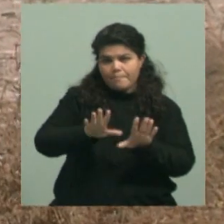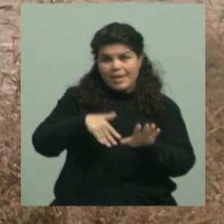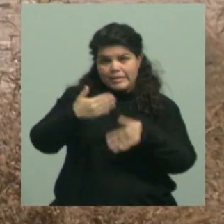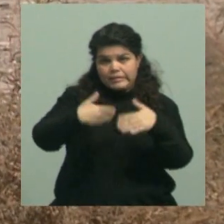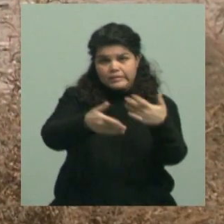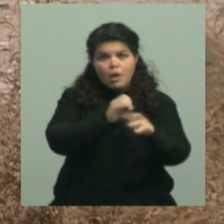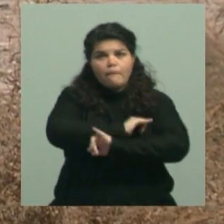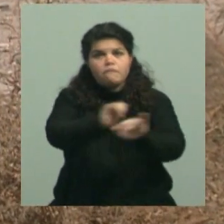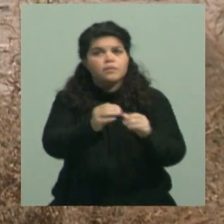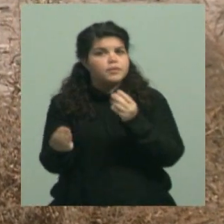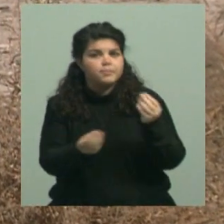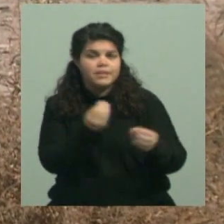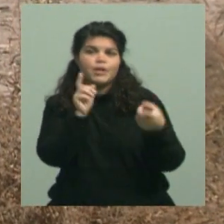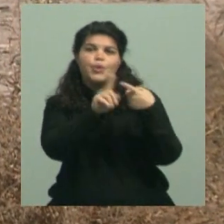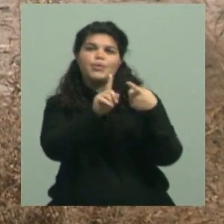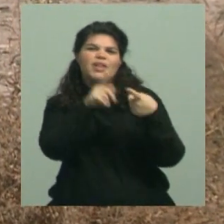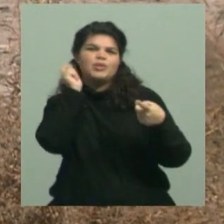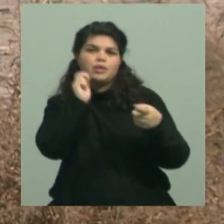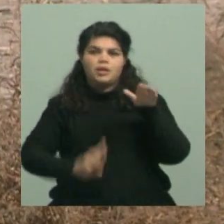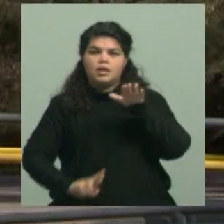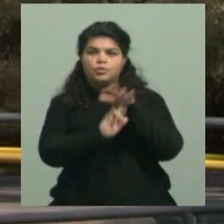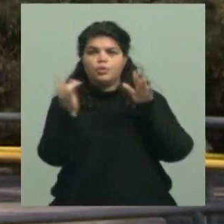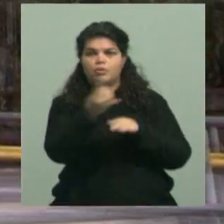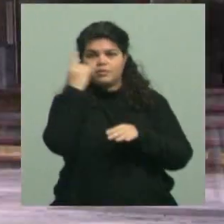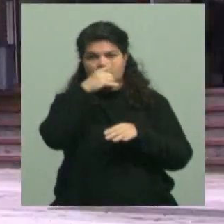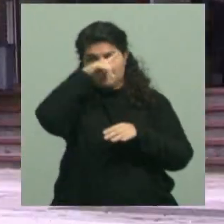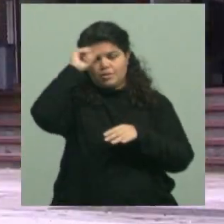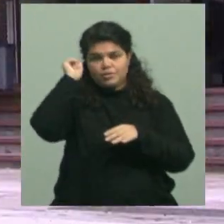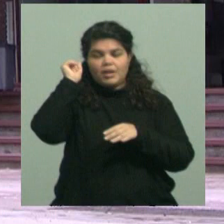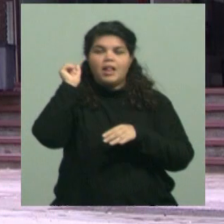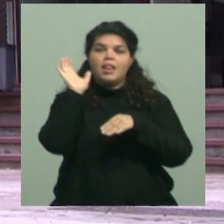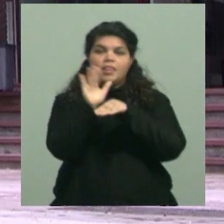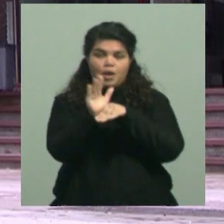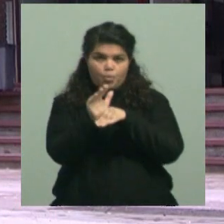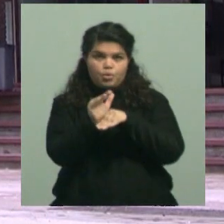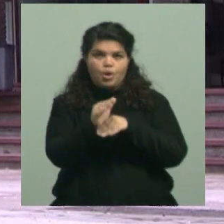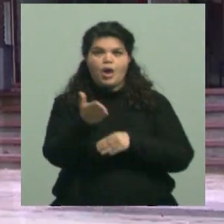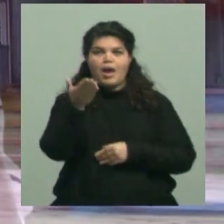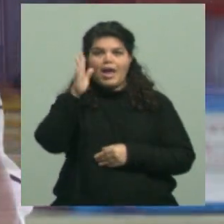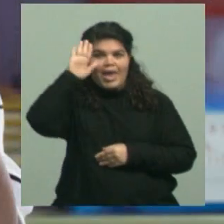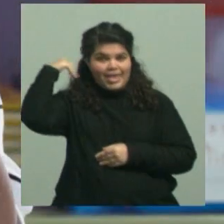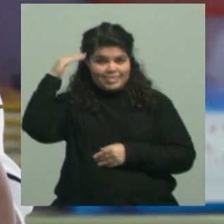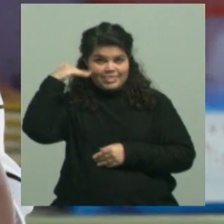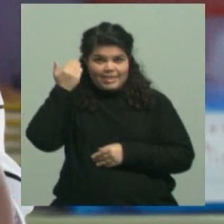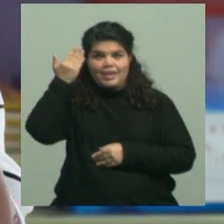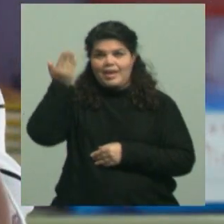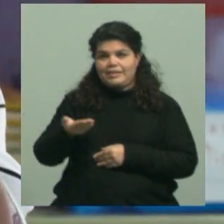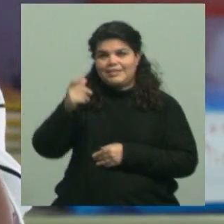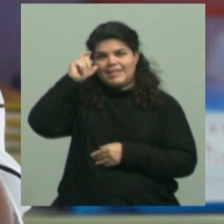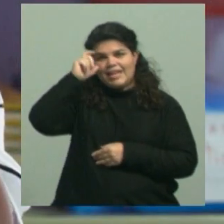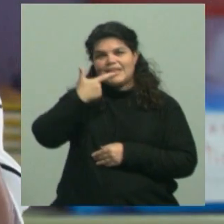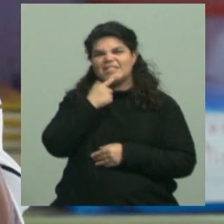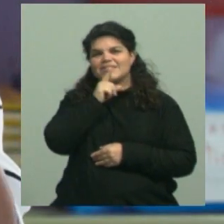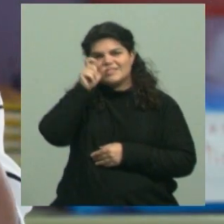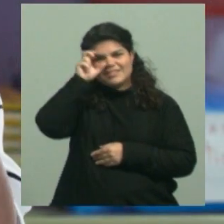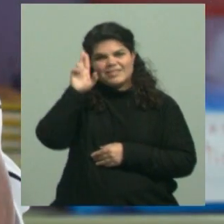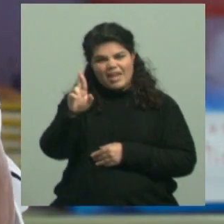contacto con la rectora de la Universidad Nacional de Cuyo, con Esther Sánchez, a quien tenemos en comunicación para que nos